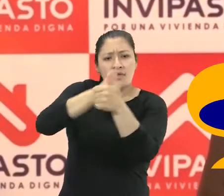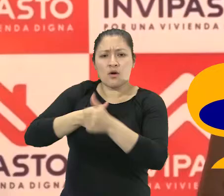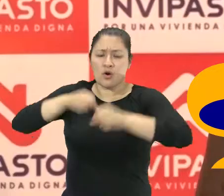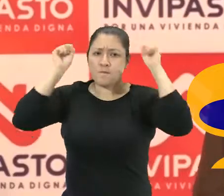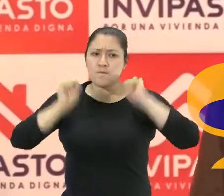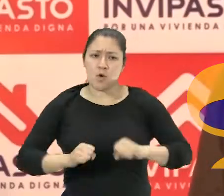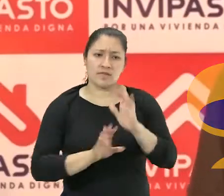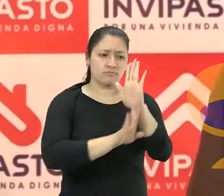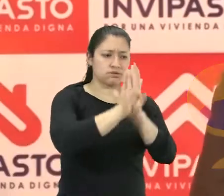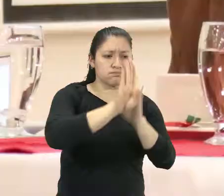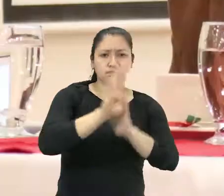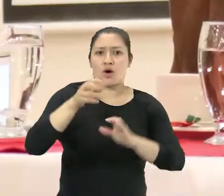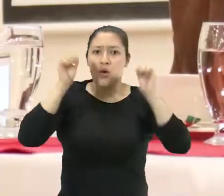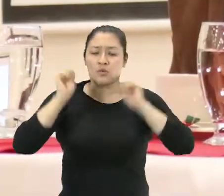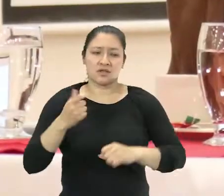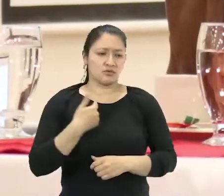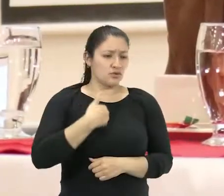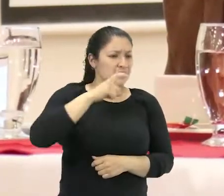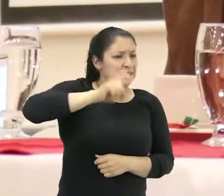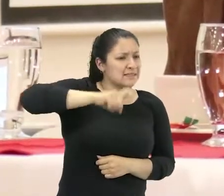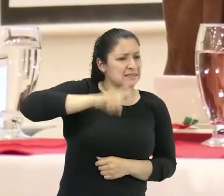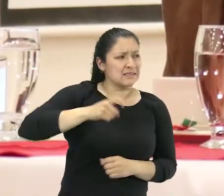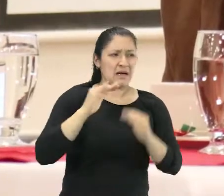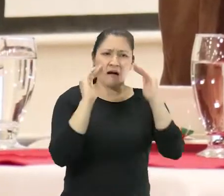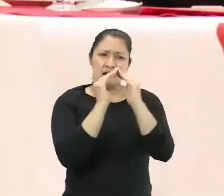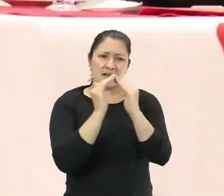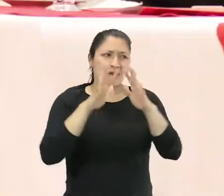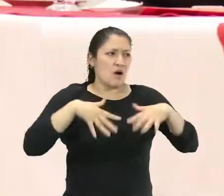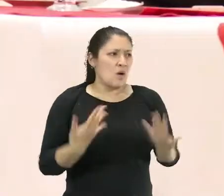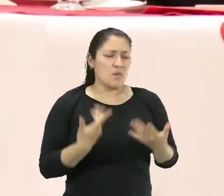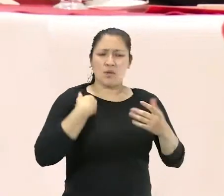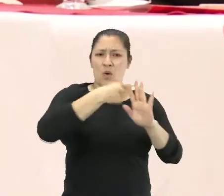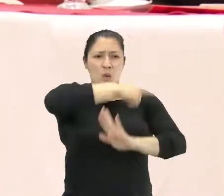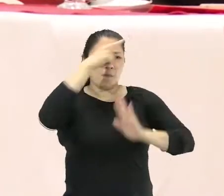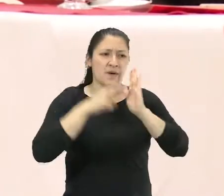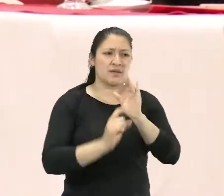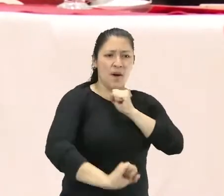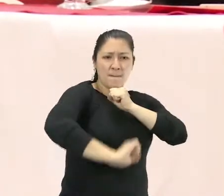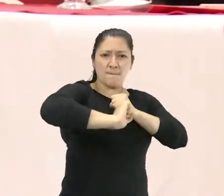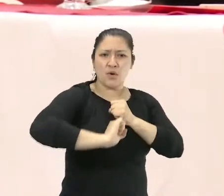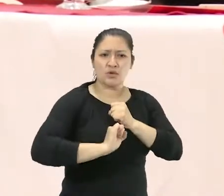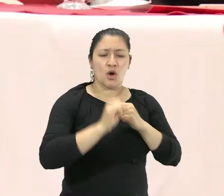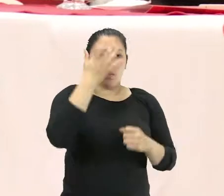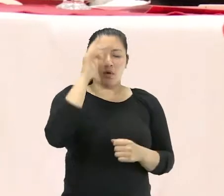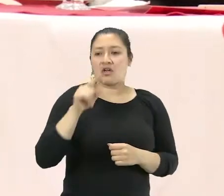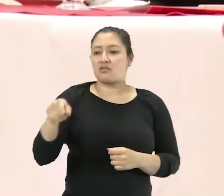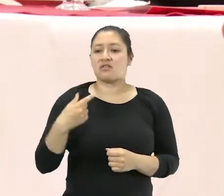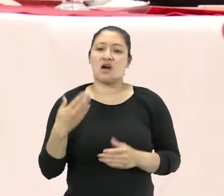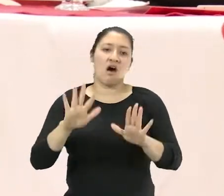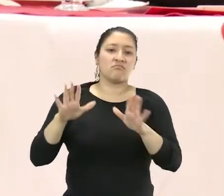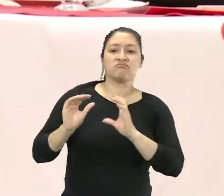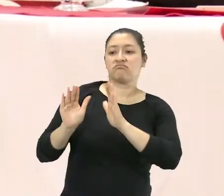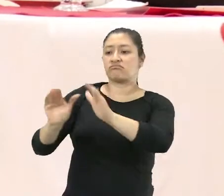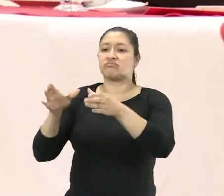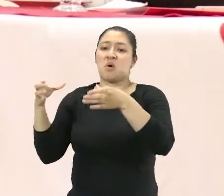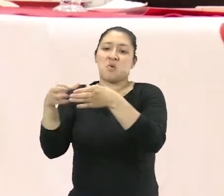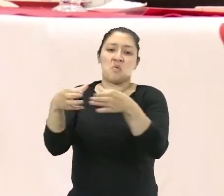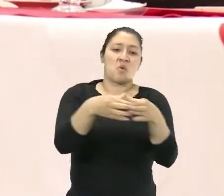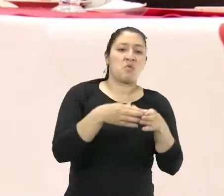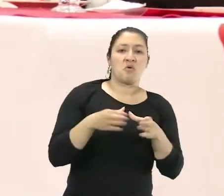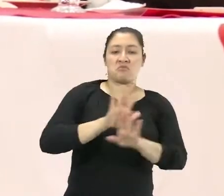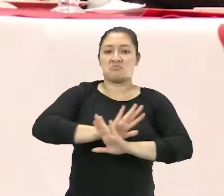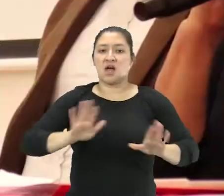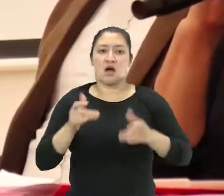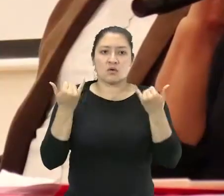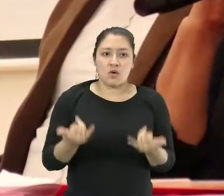favor de las asociaciones de quienes nosotros estábamos necesitados el apoyo completamente porque no solo es únicamente de que esté